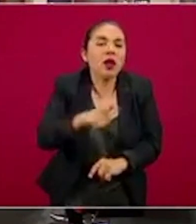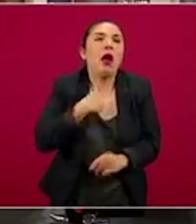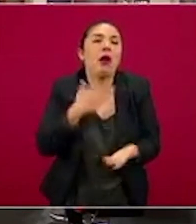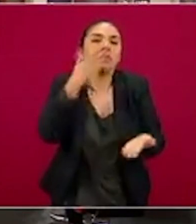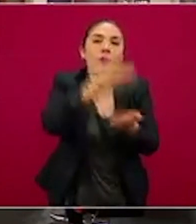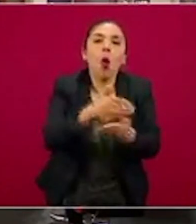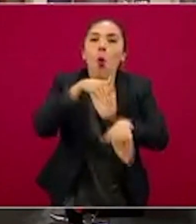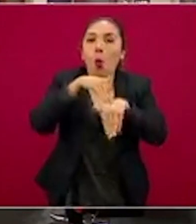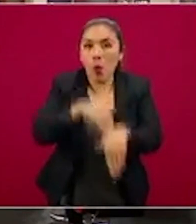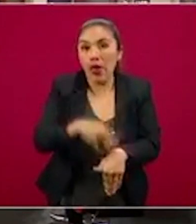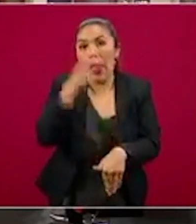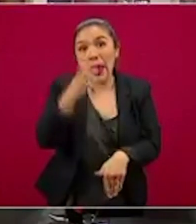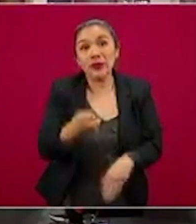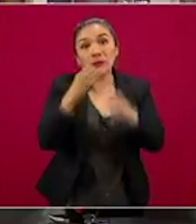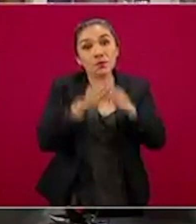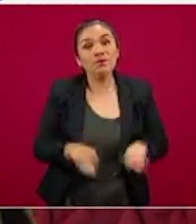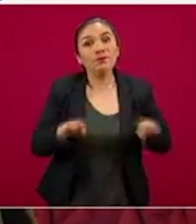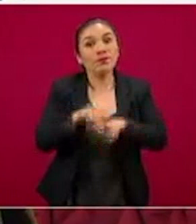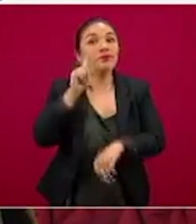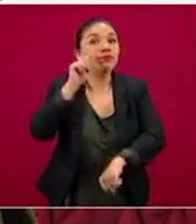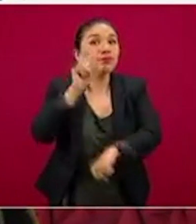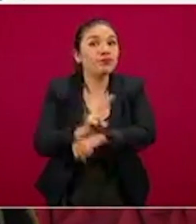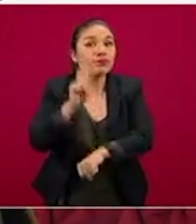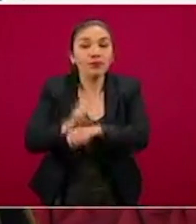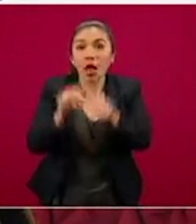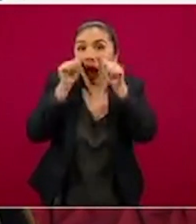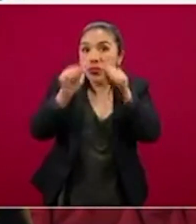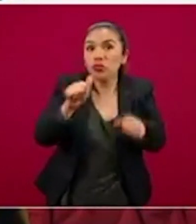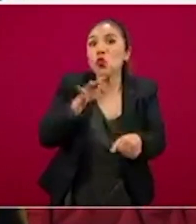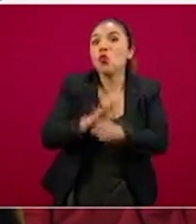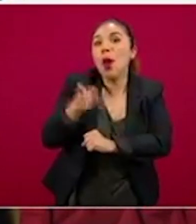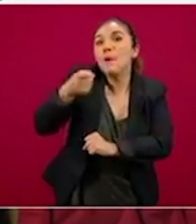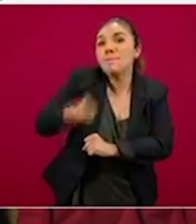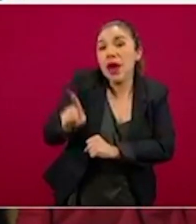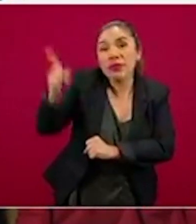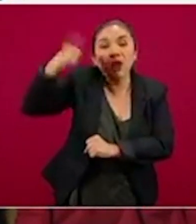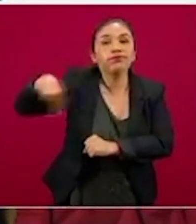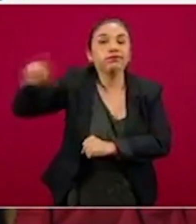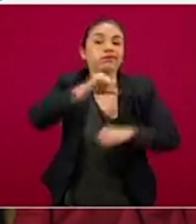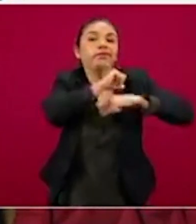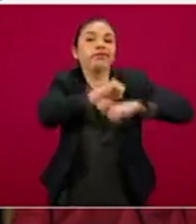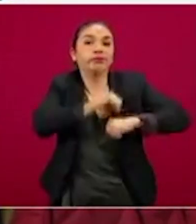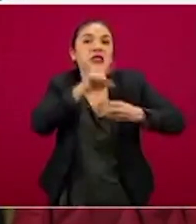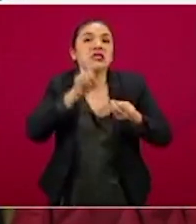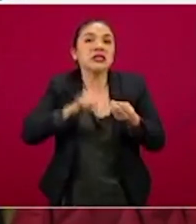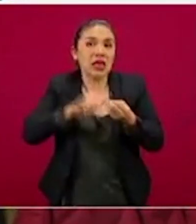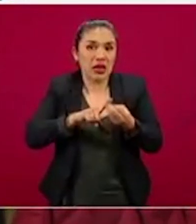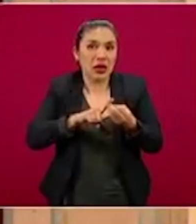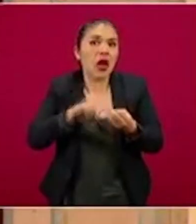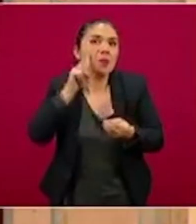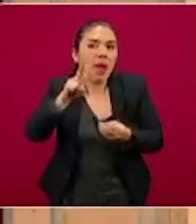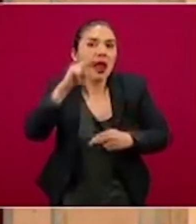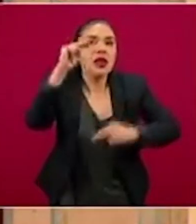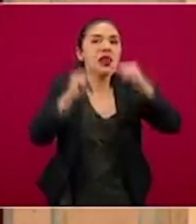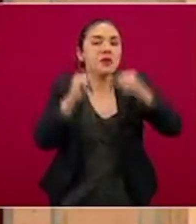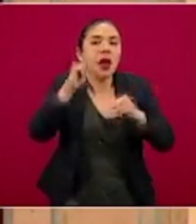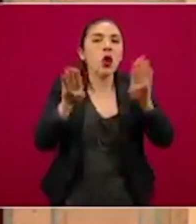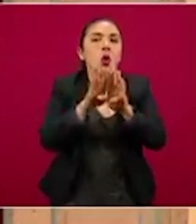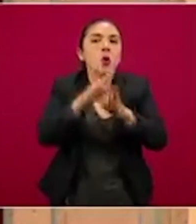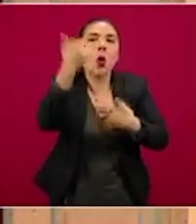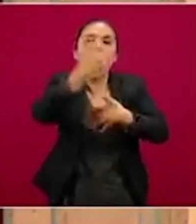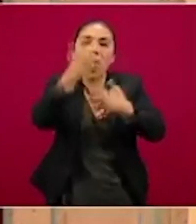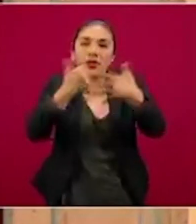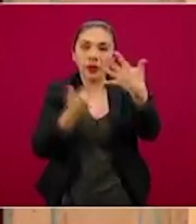89.814 defunciones en el país. Además, se notificaron 5.942 nuevos casos en las últimas 24